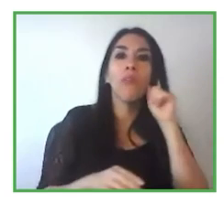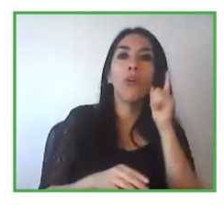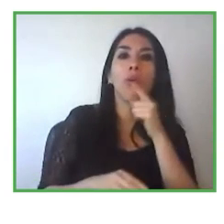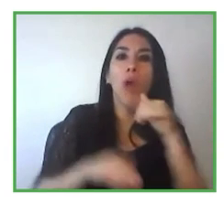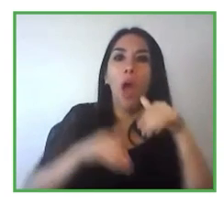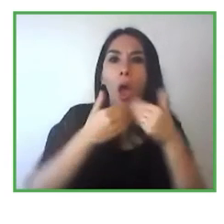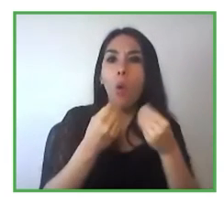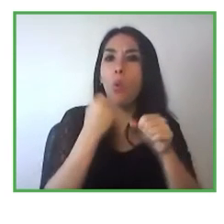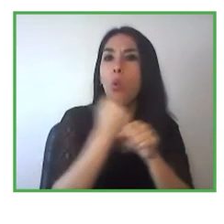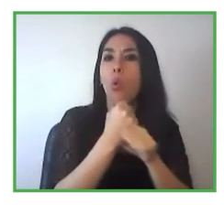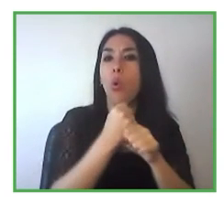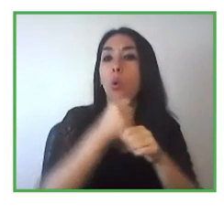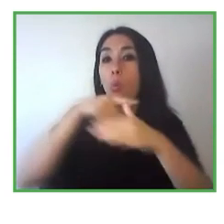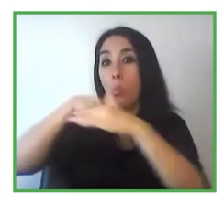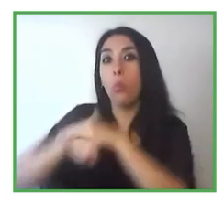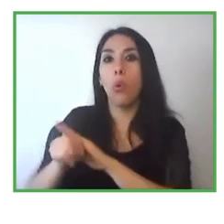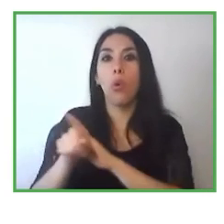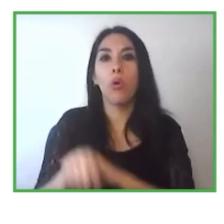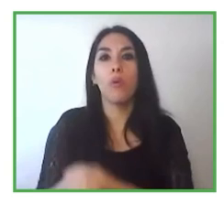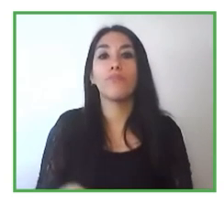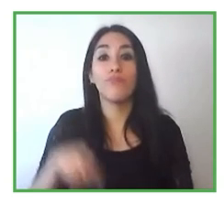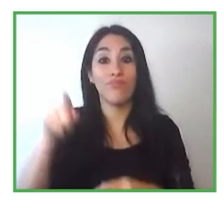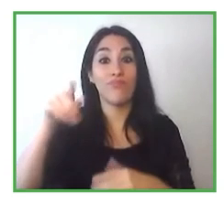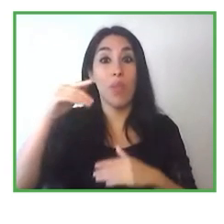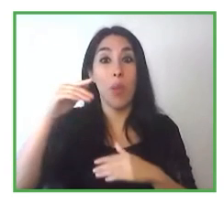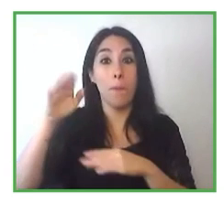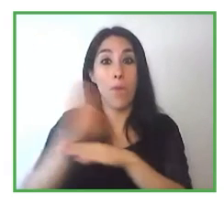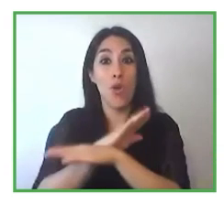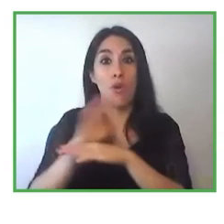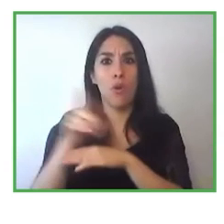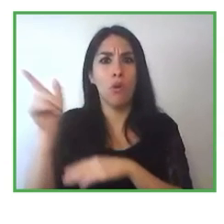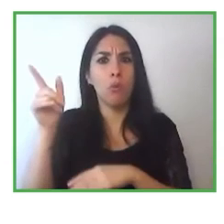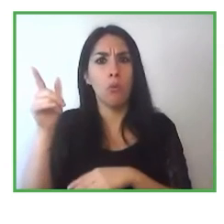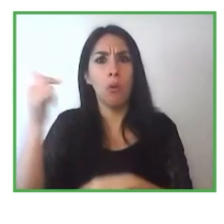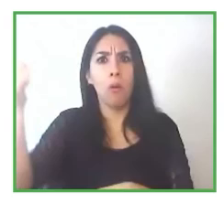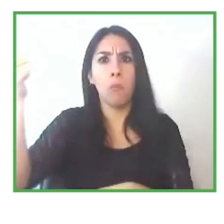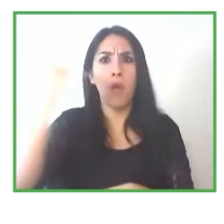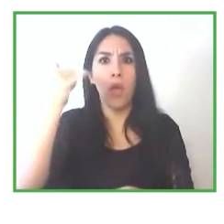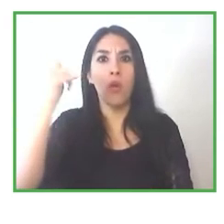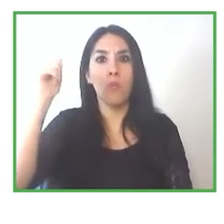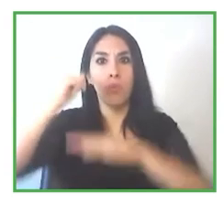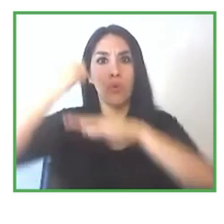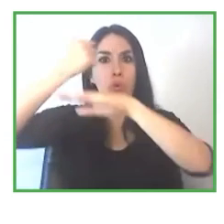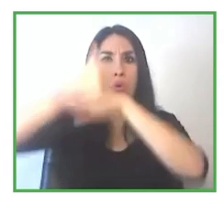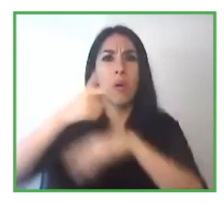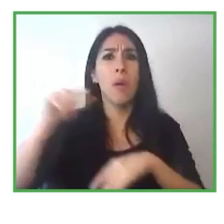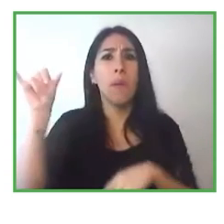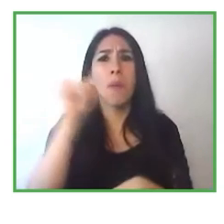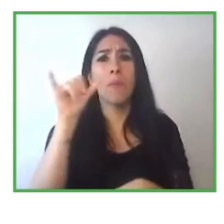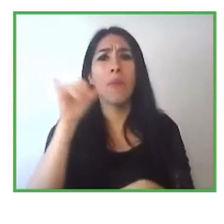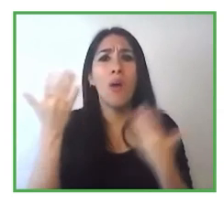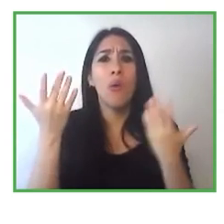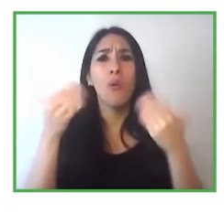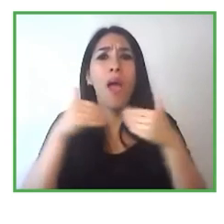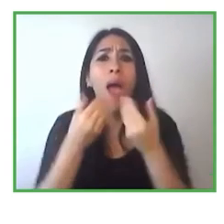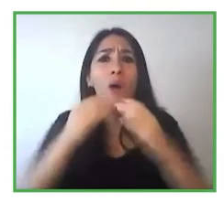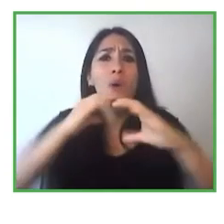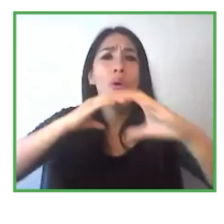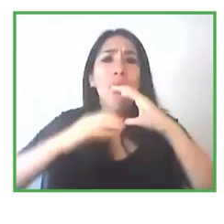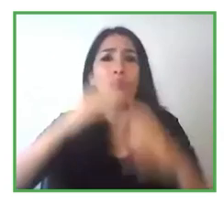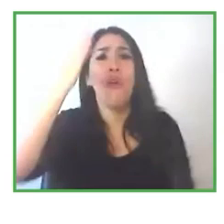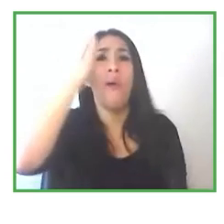empleador dos días después me llama desesperado porque no sabía cómo comunicarse con las personas sordas